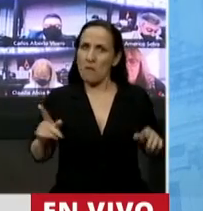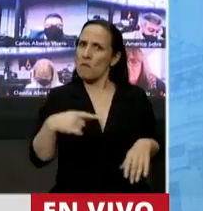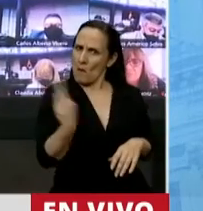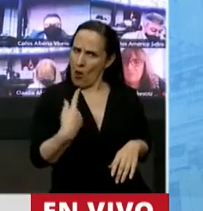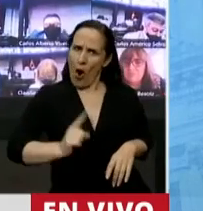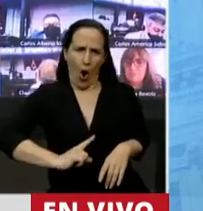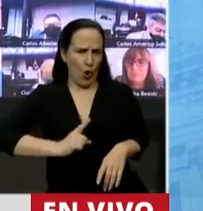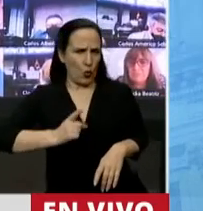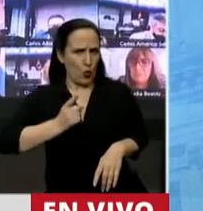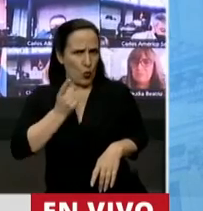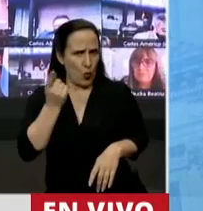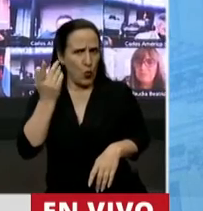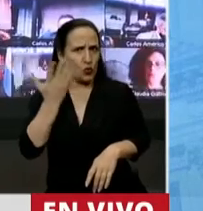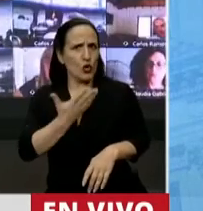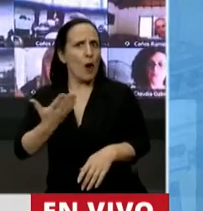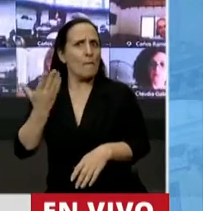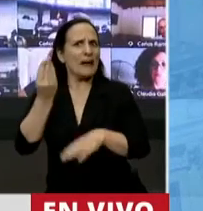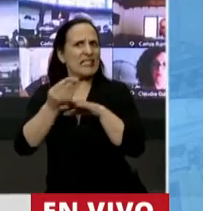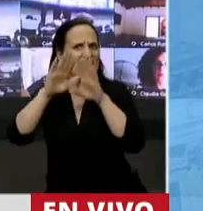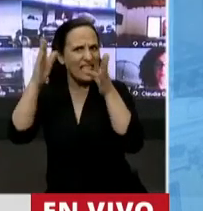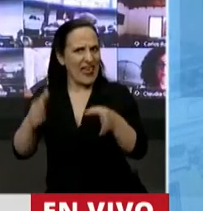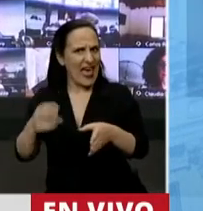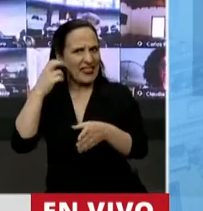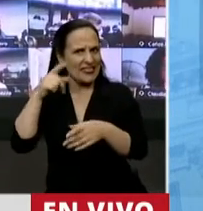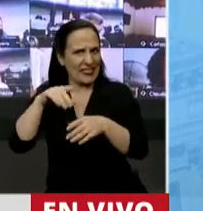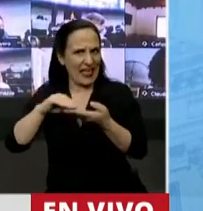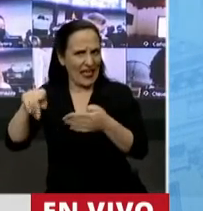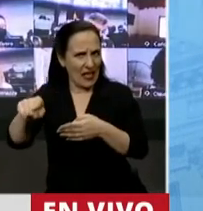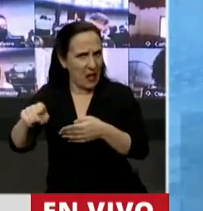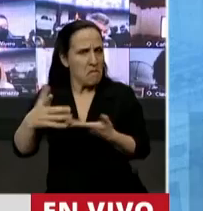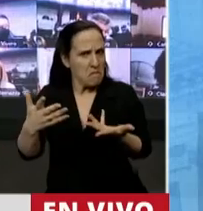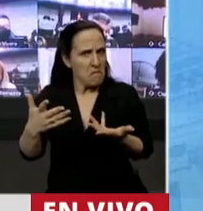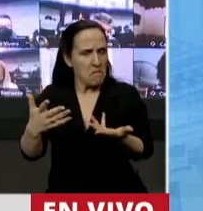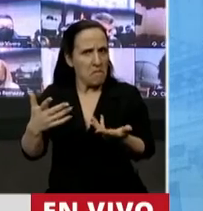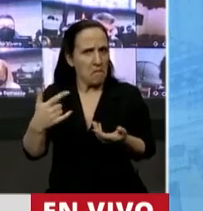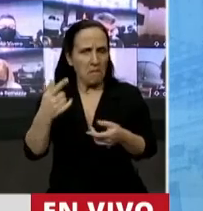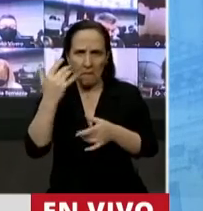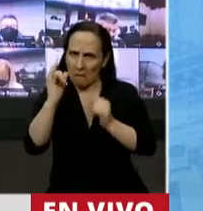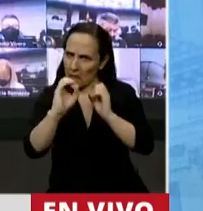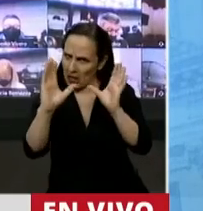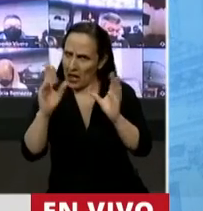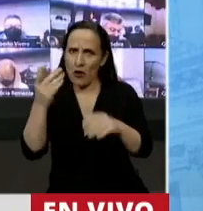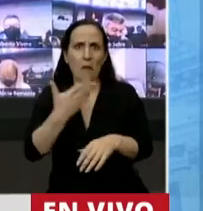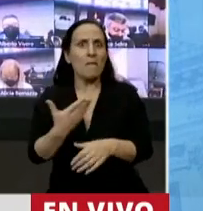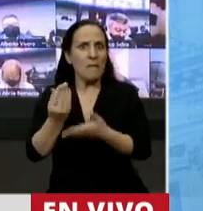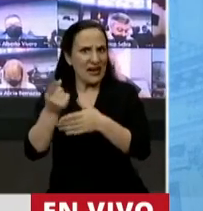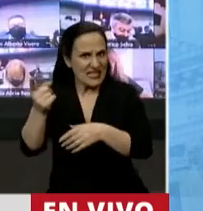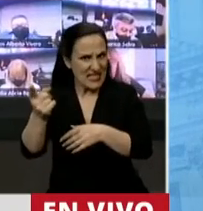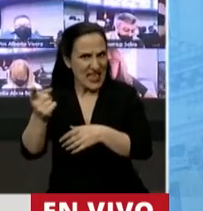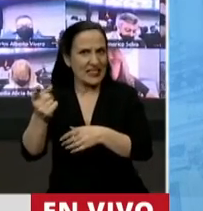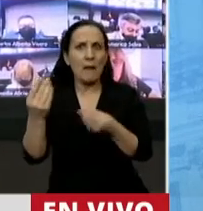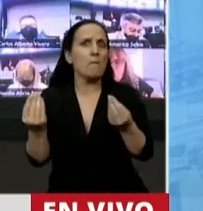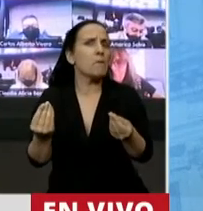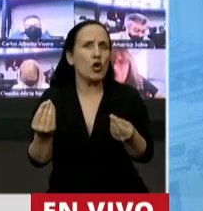orgullosos del presidente de la Cámara y lo decimos claramente. Y además el presidente de la Cámara es presidente de la Cámara